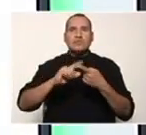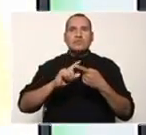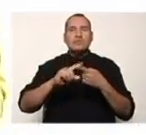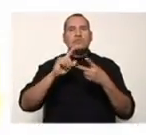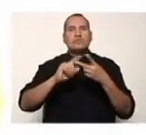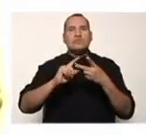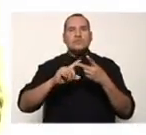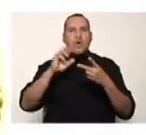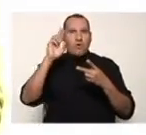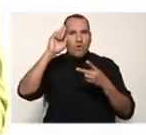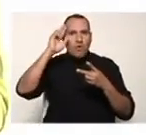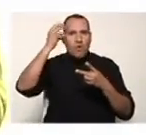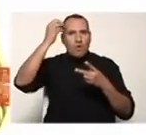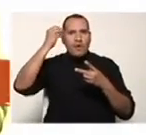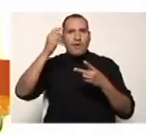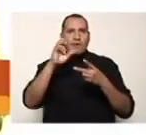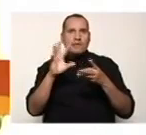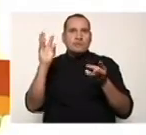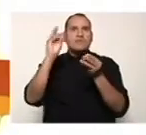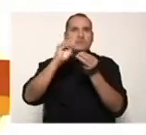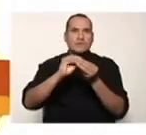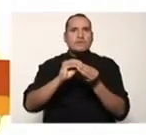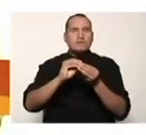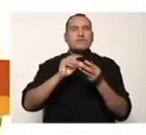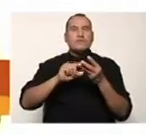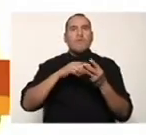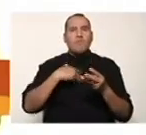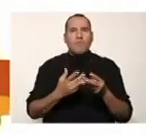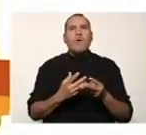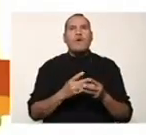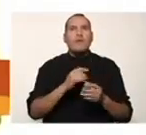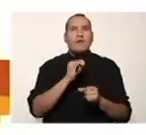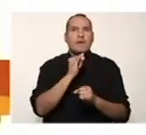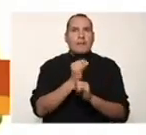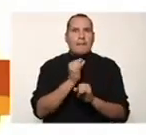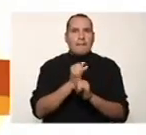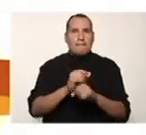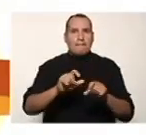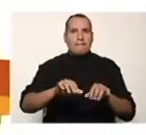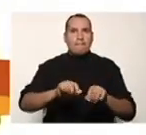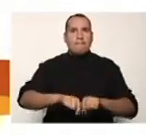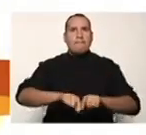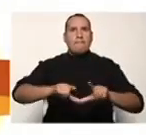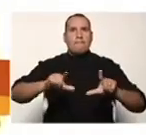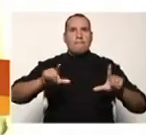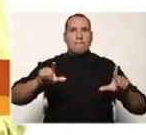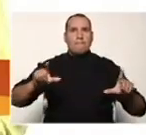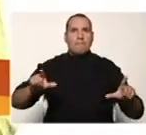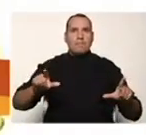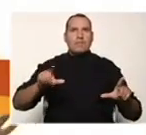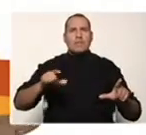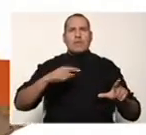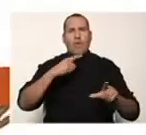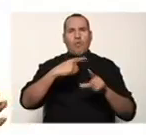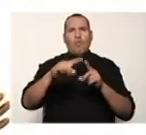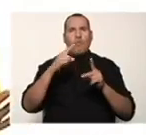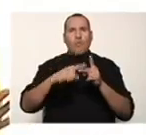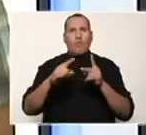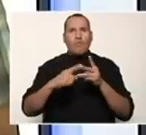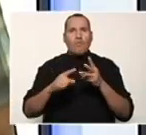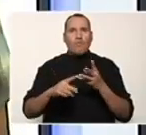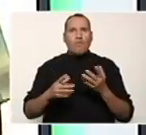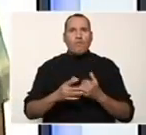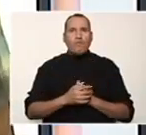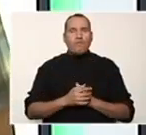Atentos. Como siempre, les decimos también, ustedes pueden ingresar a la página web cadafamiliaunescuela.me.gov.be y encontrar todas las actividades.